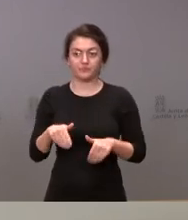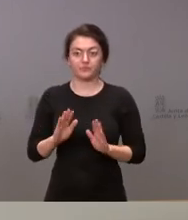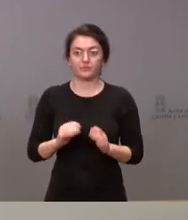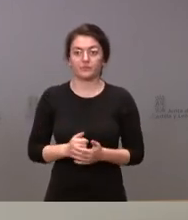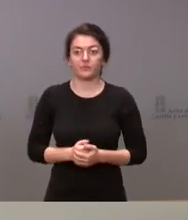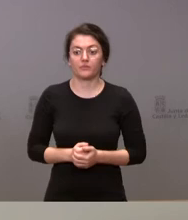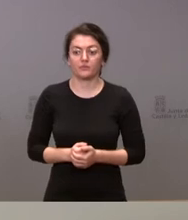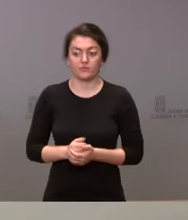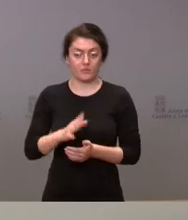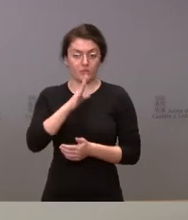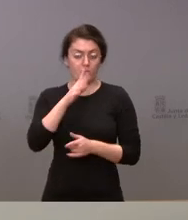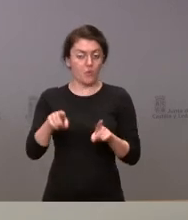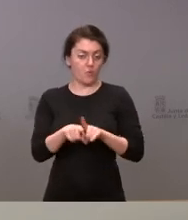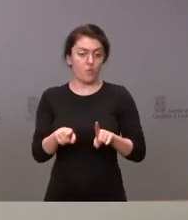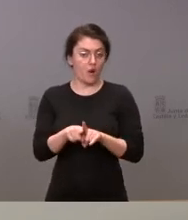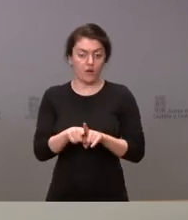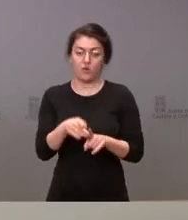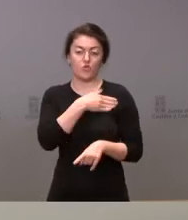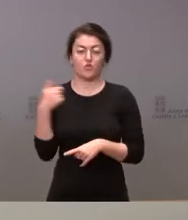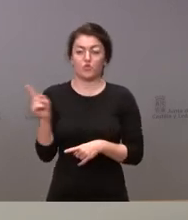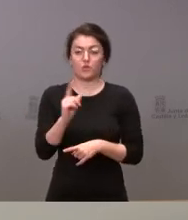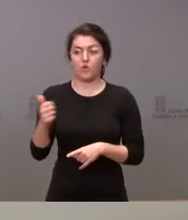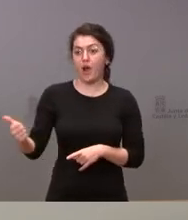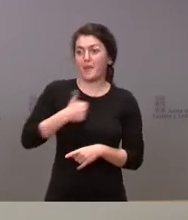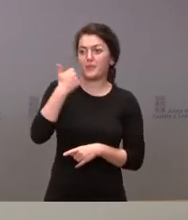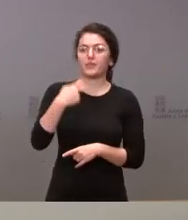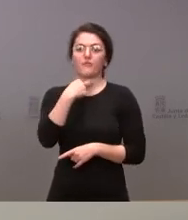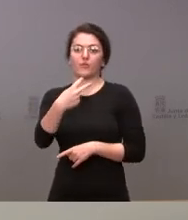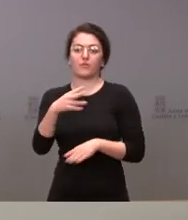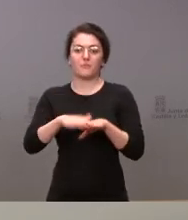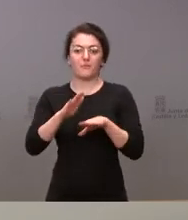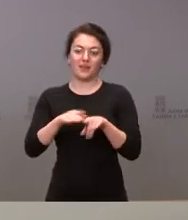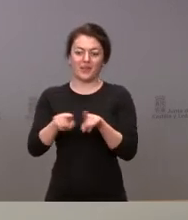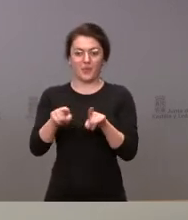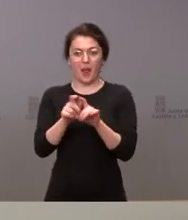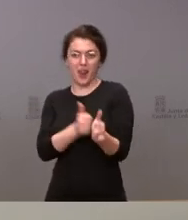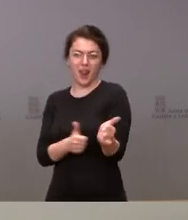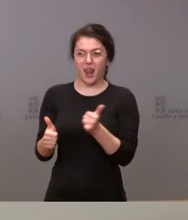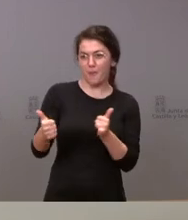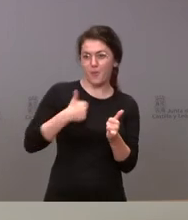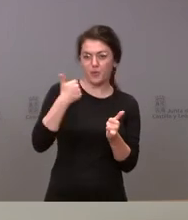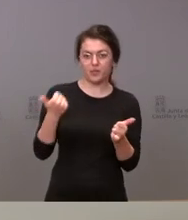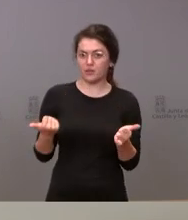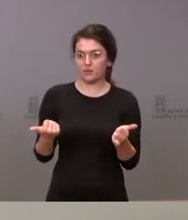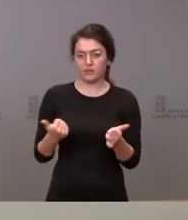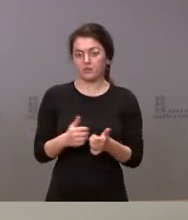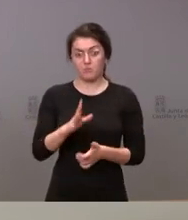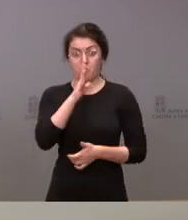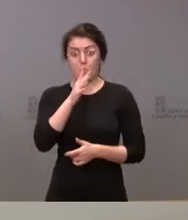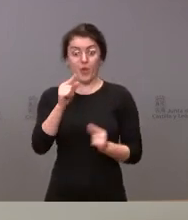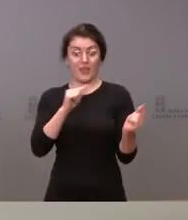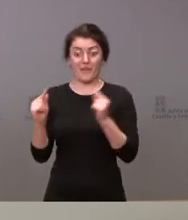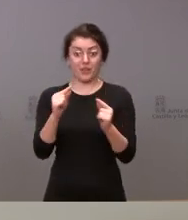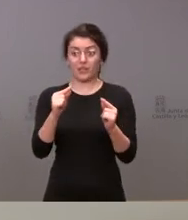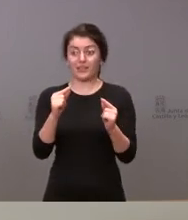aprovechar esta posición para sacar ventaja política en un debate que es claramente de partido.